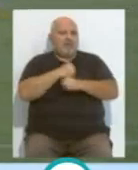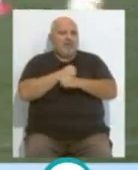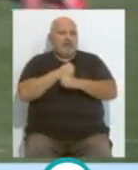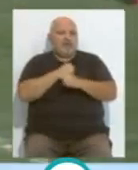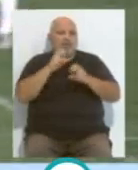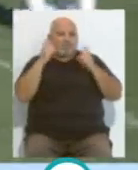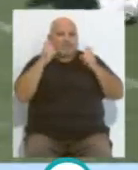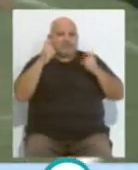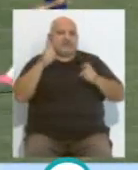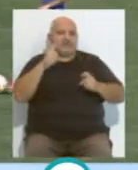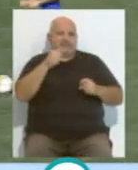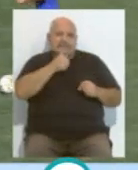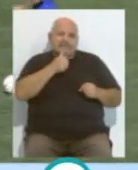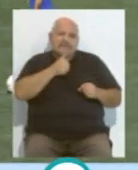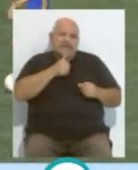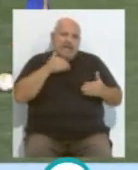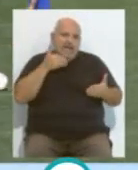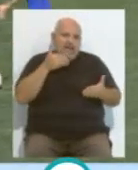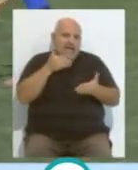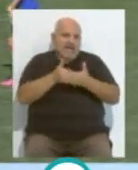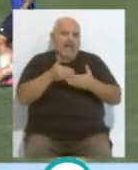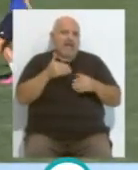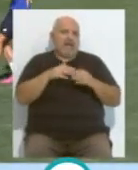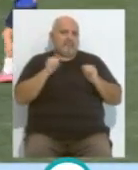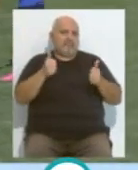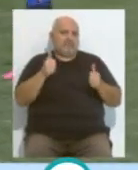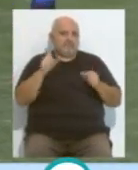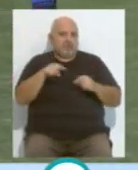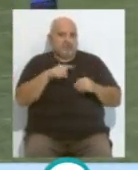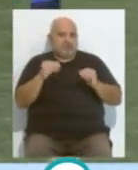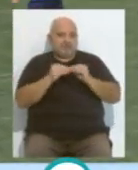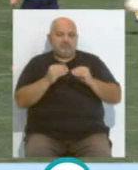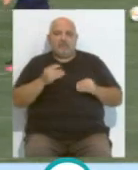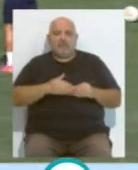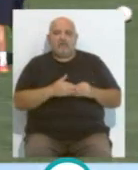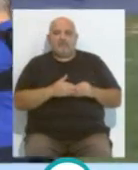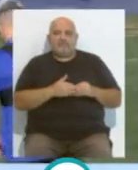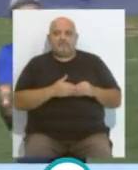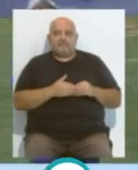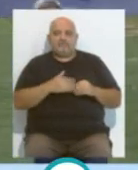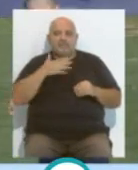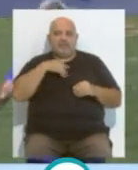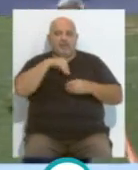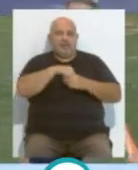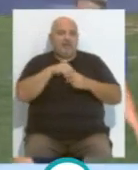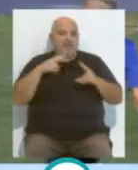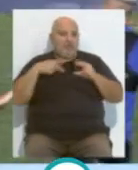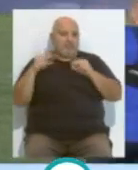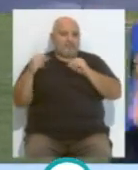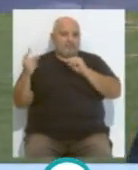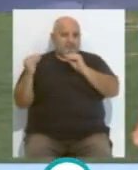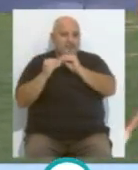que ha venido bien para el comienzo de esta. Creo que estamos de acuerdo en eso, ¿no, Hugo? Totalmente de acuerdo, reafirmo tus palabras, porque